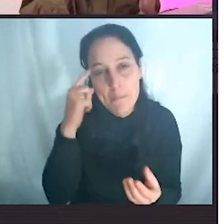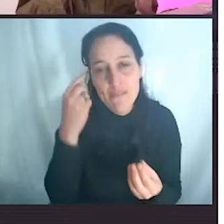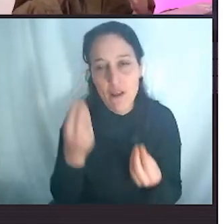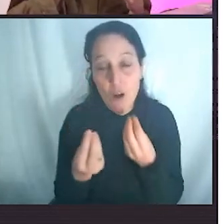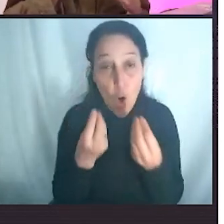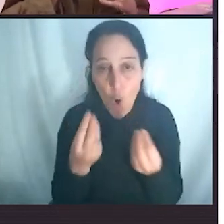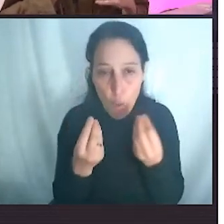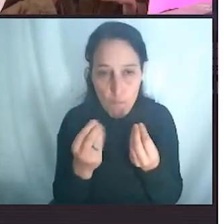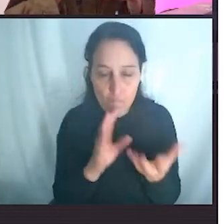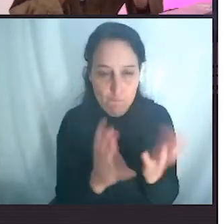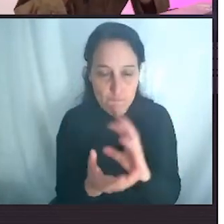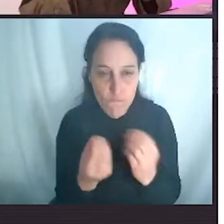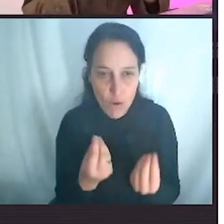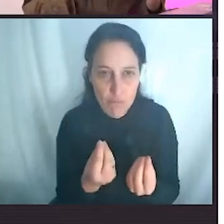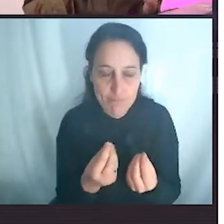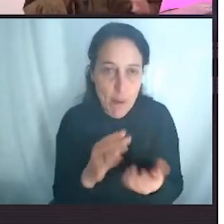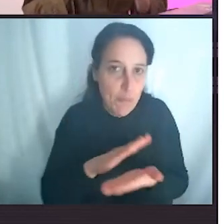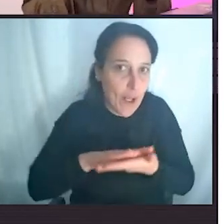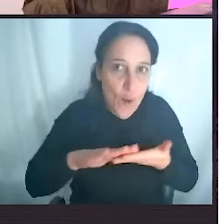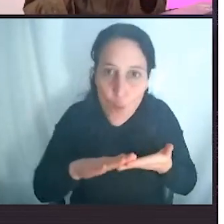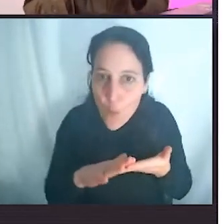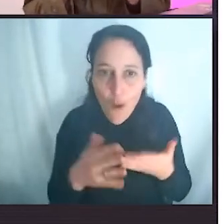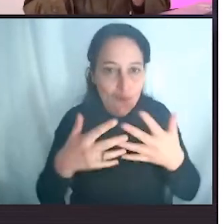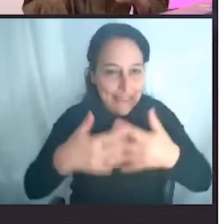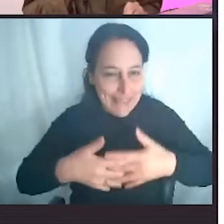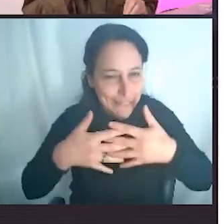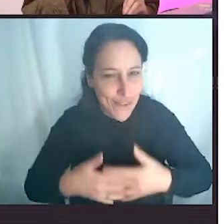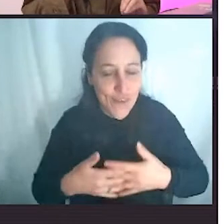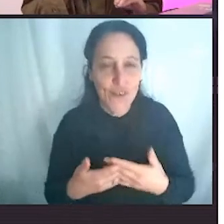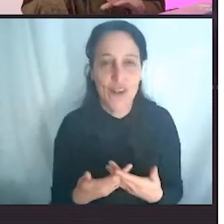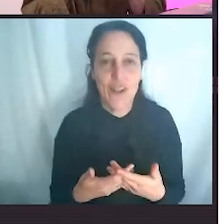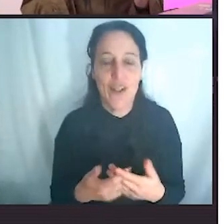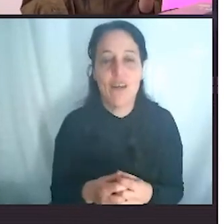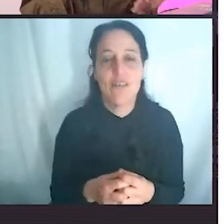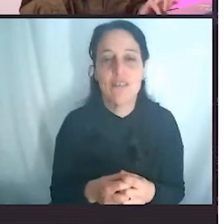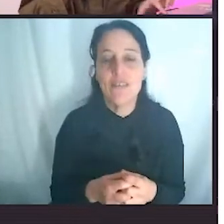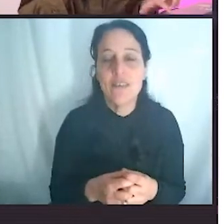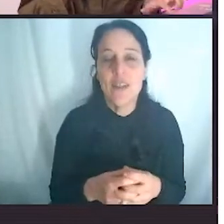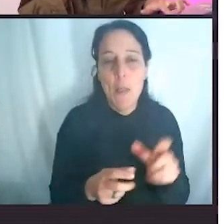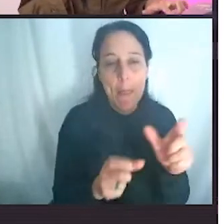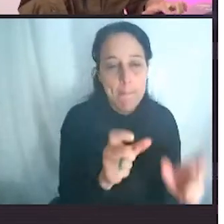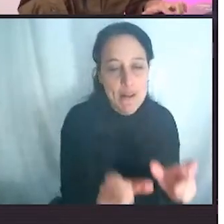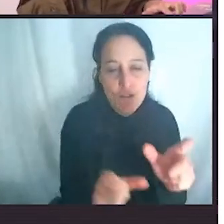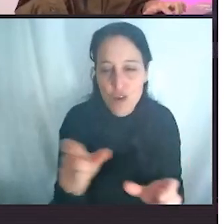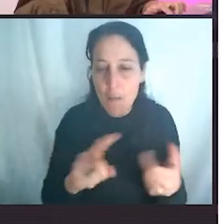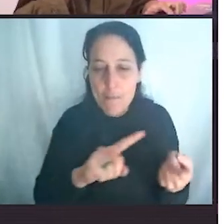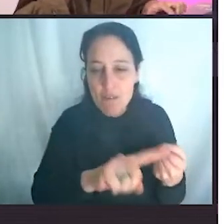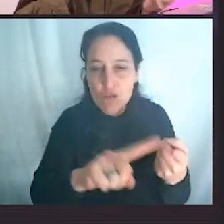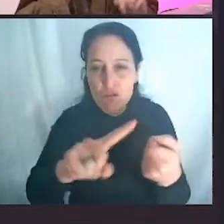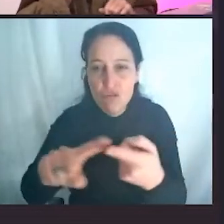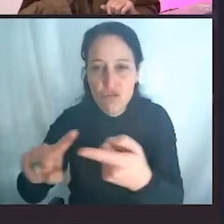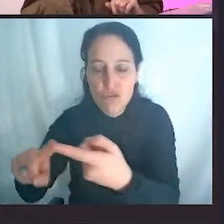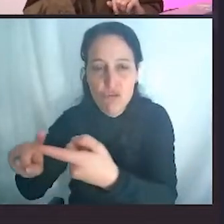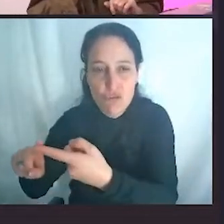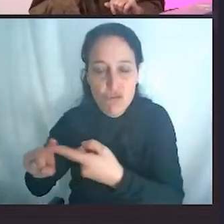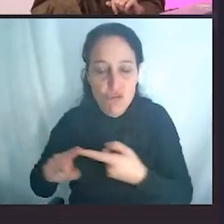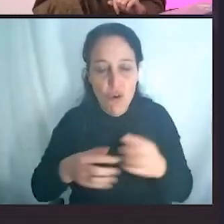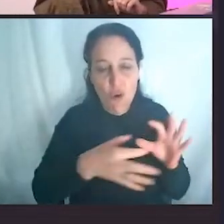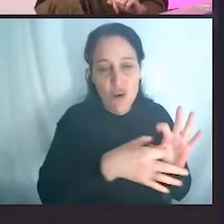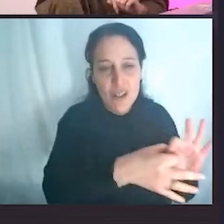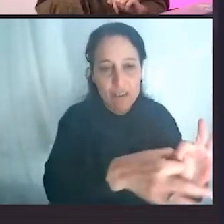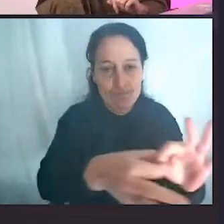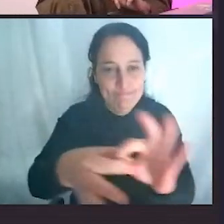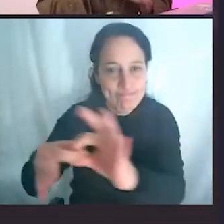en la cual hay redes que se construyen de usuario a usuario y generan estos movimientos. Esta comunidad que participara de la